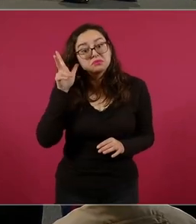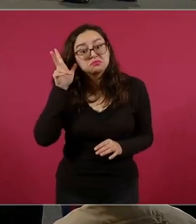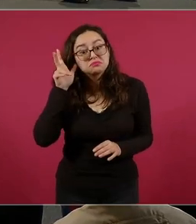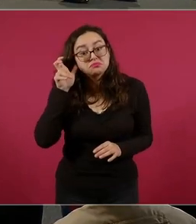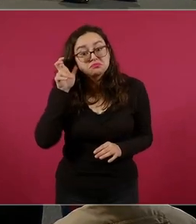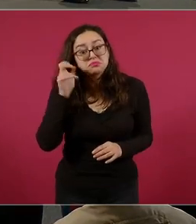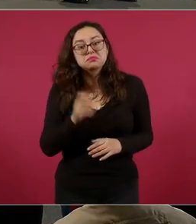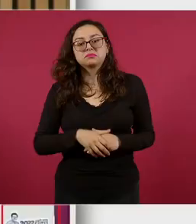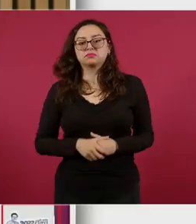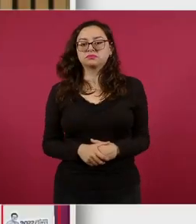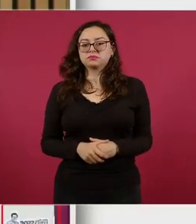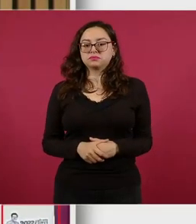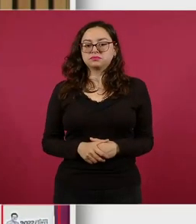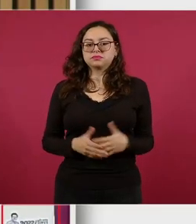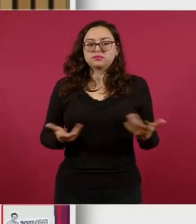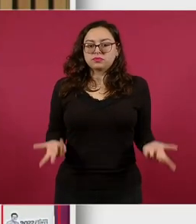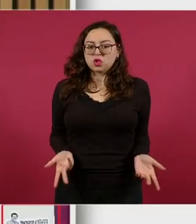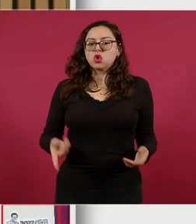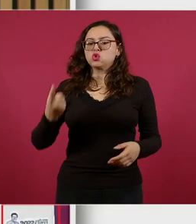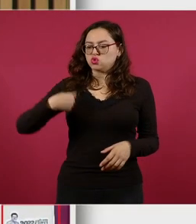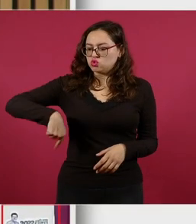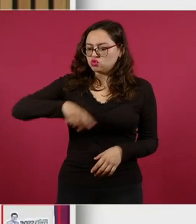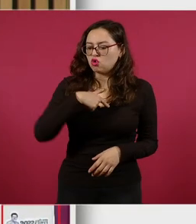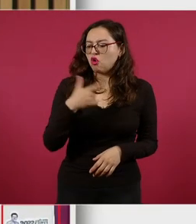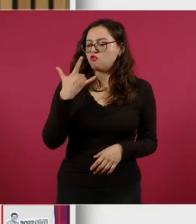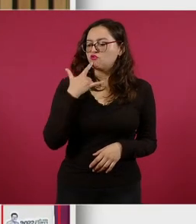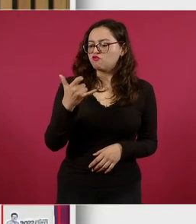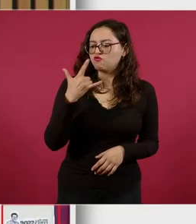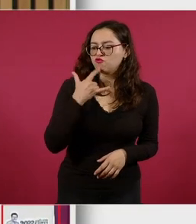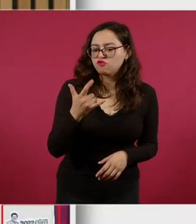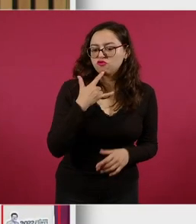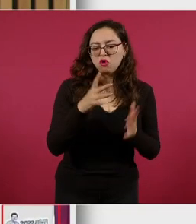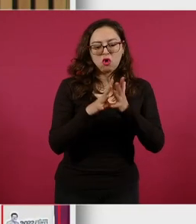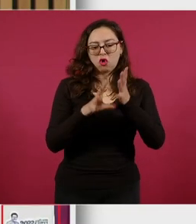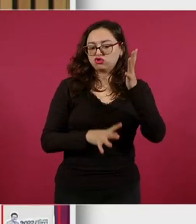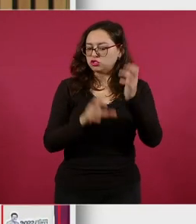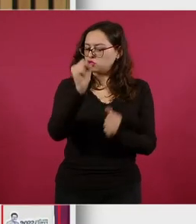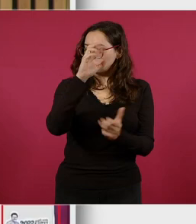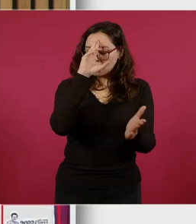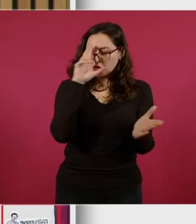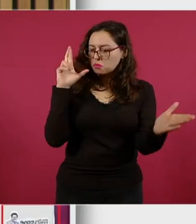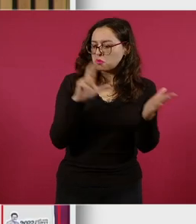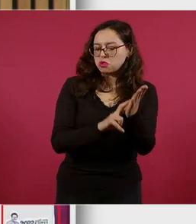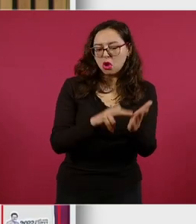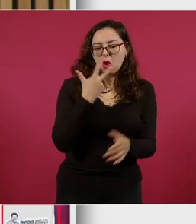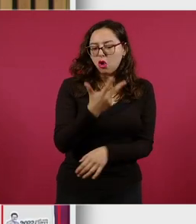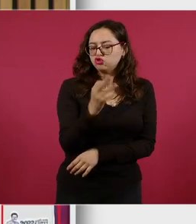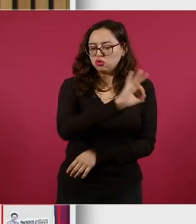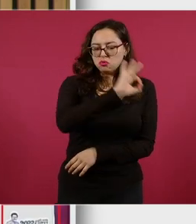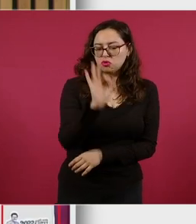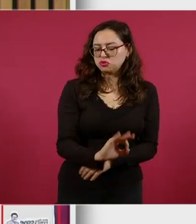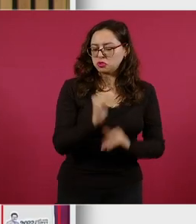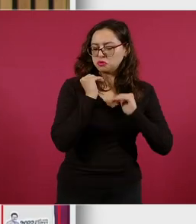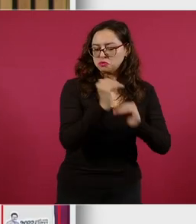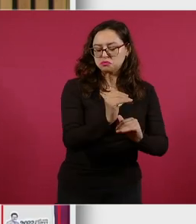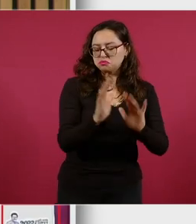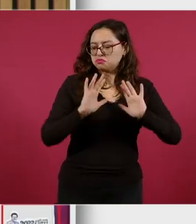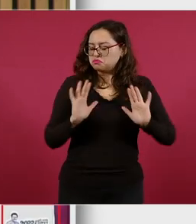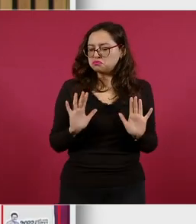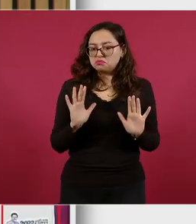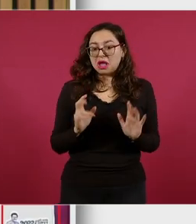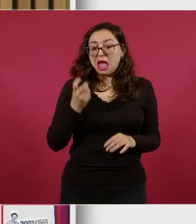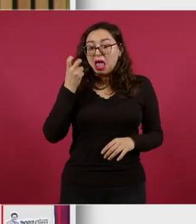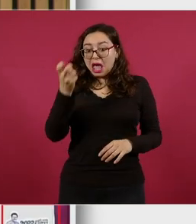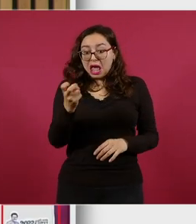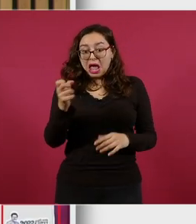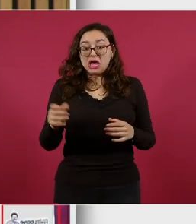El INE ha hecho un esfuerzo por evitar la sobrerepresentación por encima del límite constitucional del 8 por ciento y lo hemos conseguido. Ahora bien, corregir